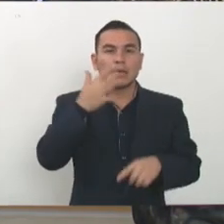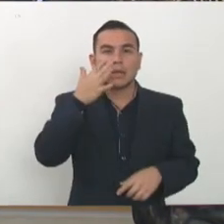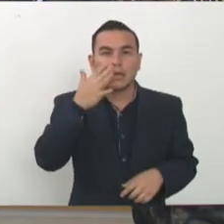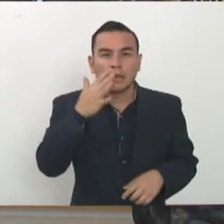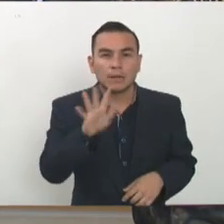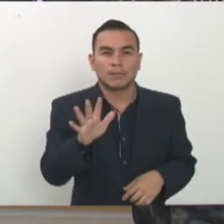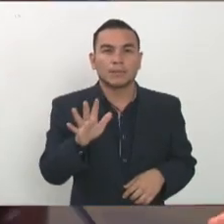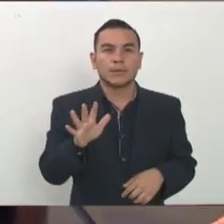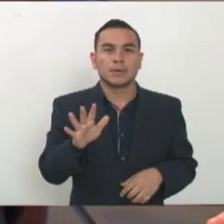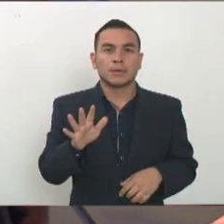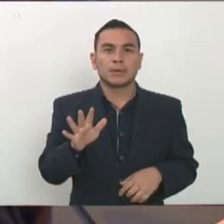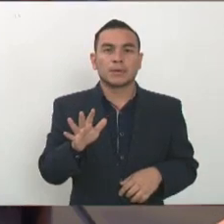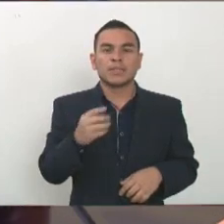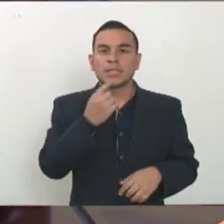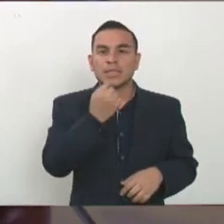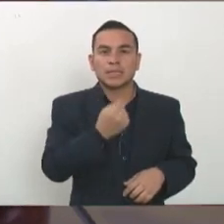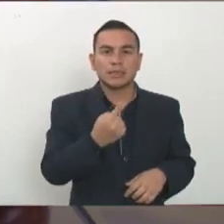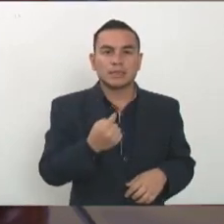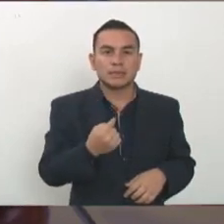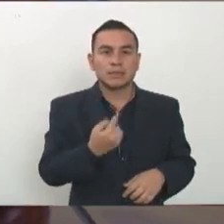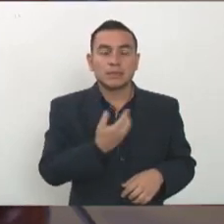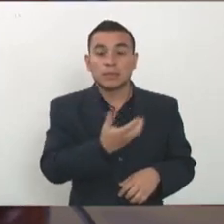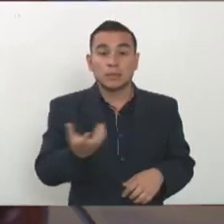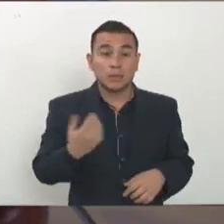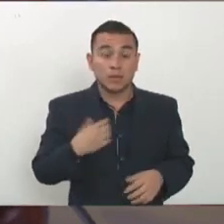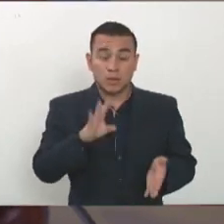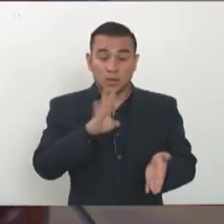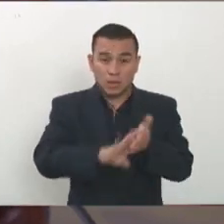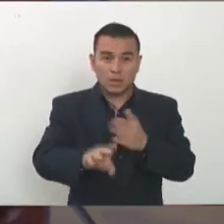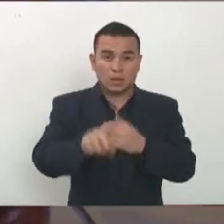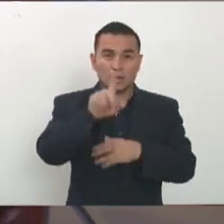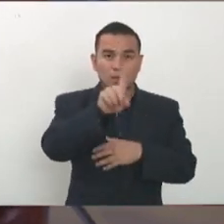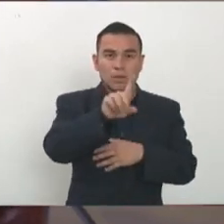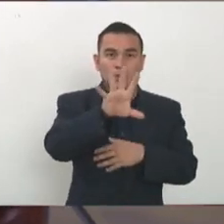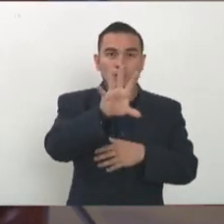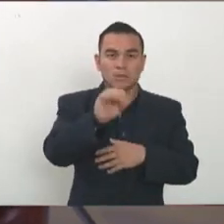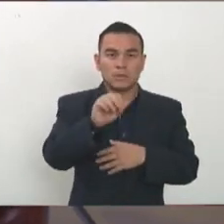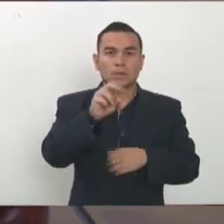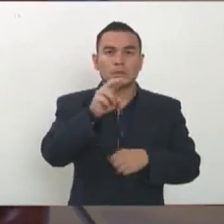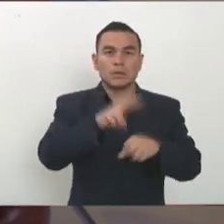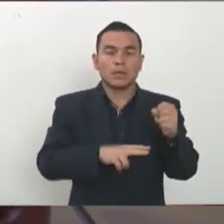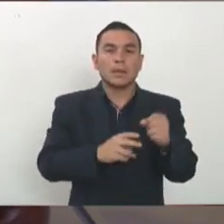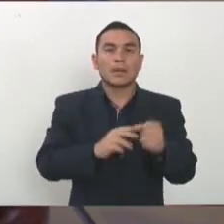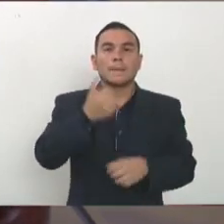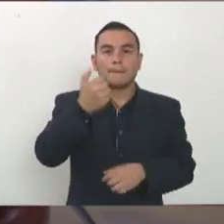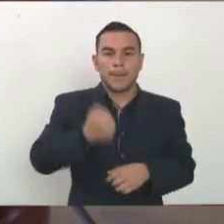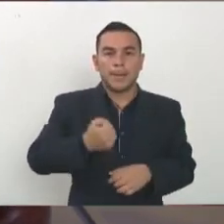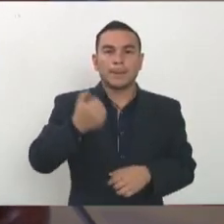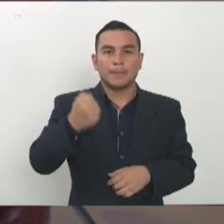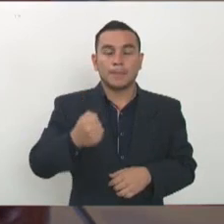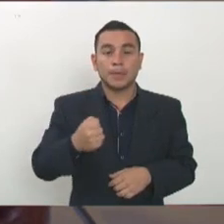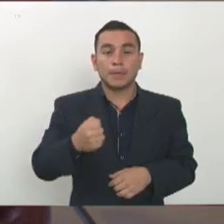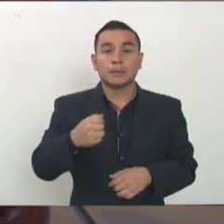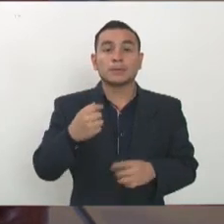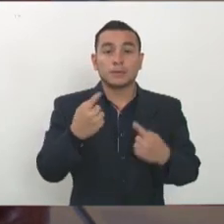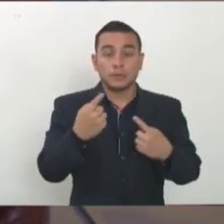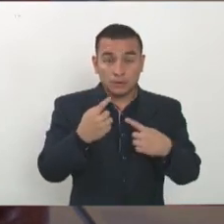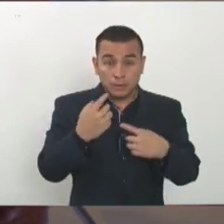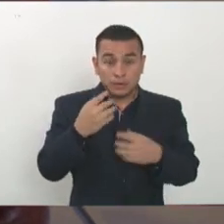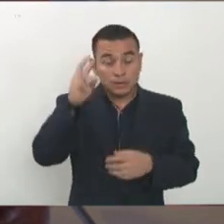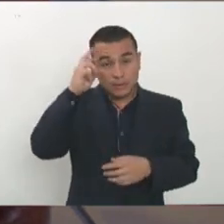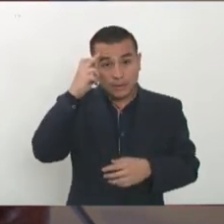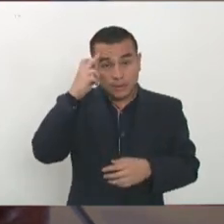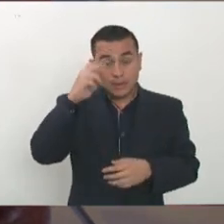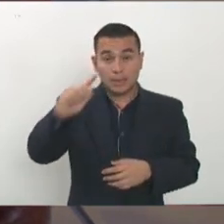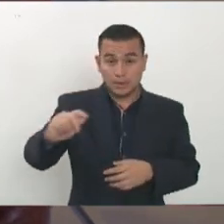de las instituciones que también en este caso hacer en su totalidad un bono de ciento cincuenta dólares mensuales y aquellos reciben su salario pero están trabajando más